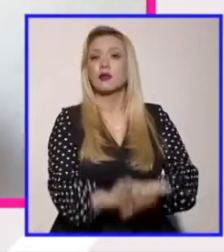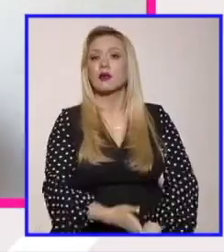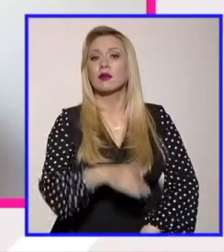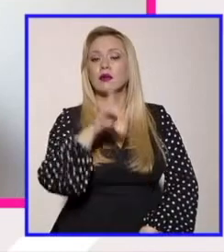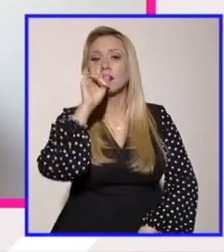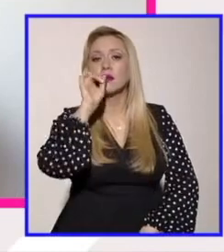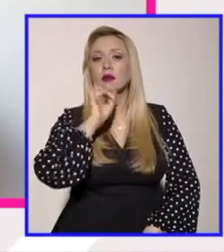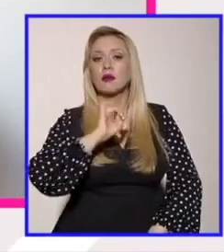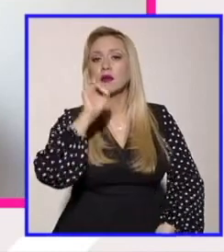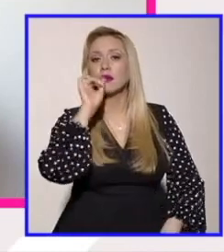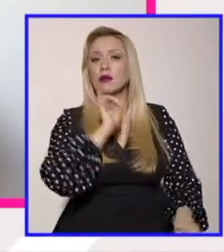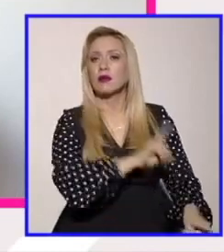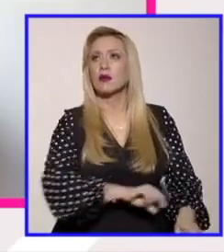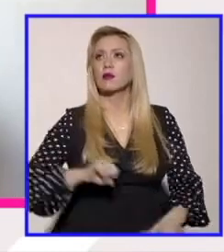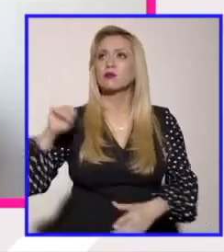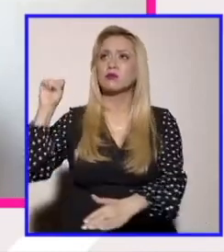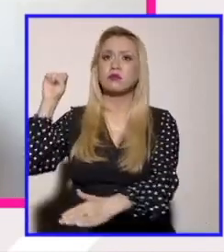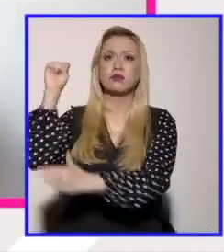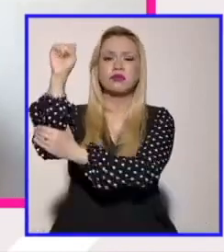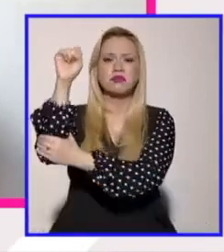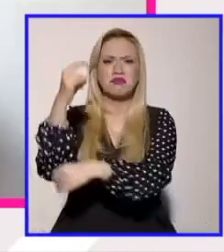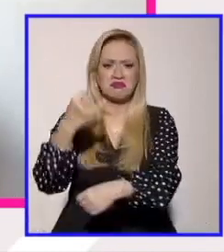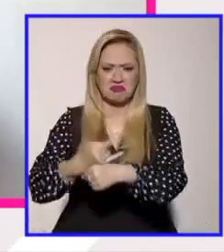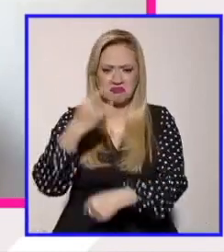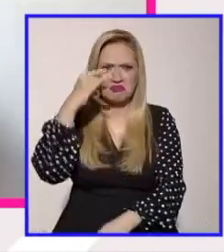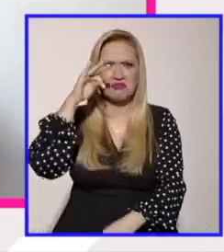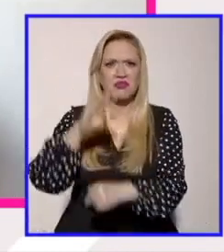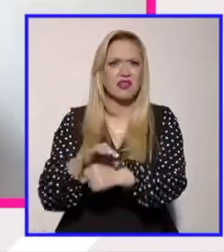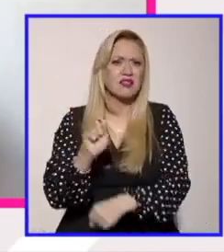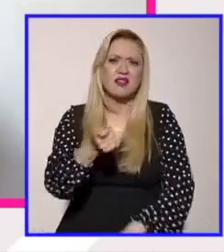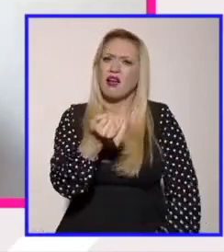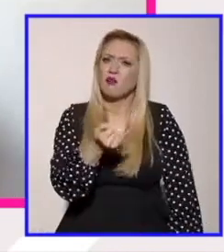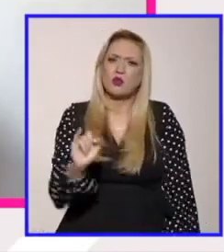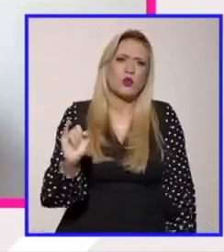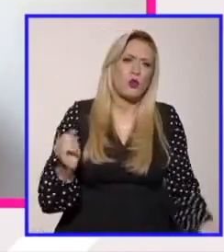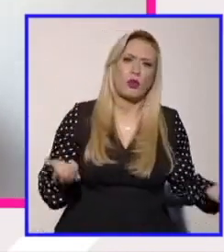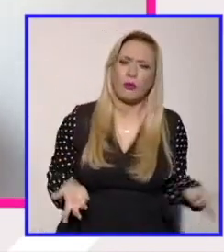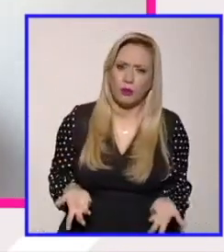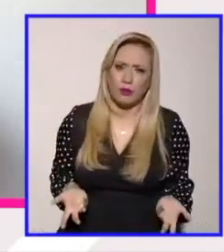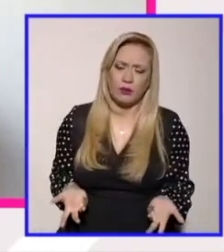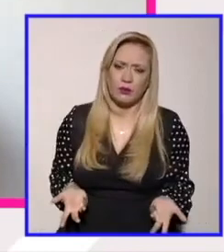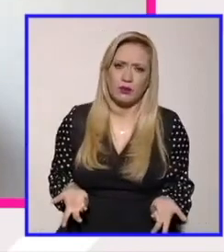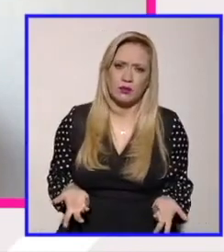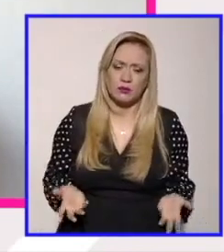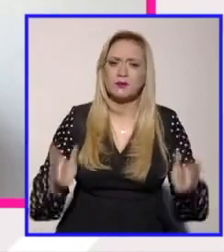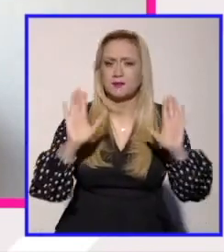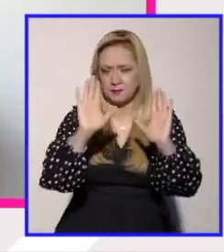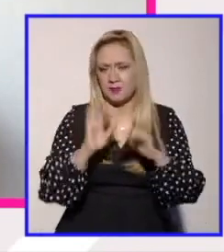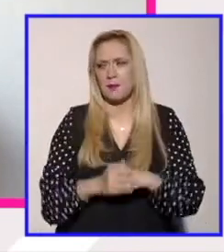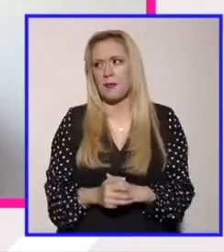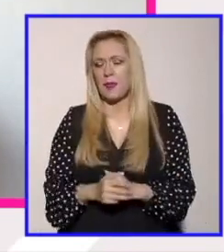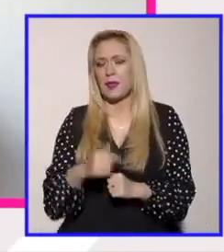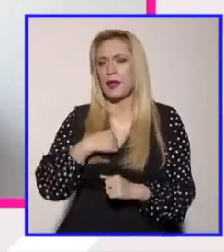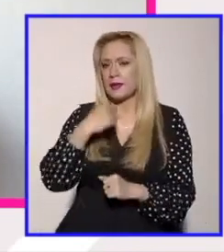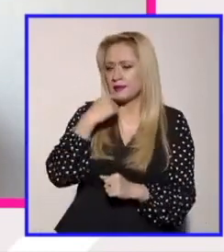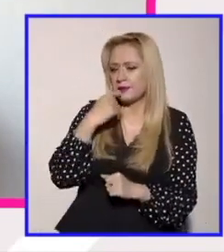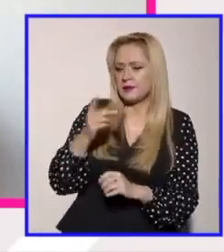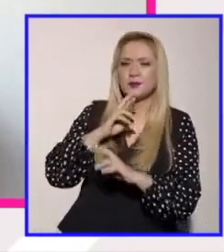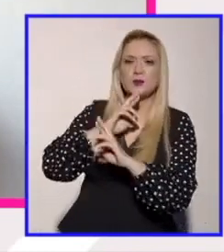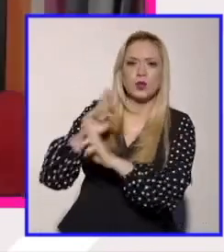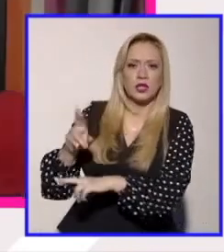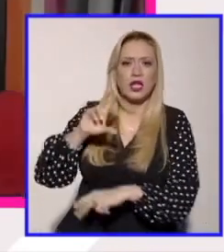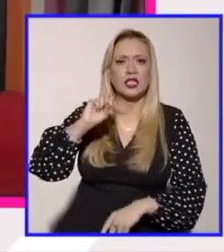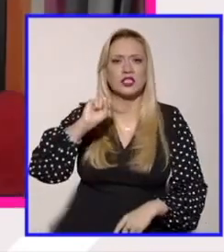el foco de su activismo de verdad que me parece de lo más absurdo que hay también quería contestar un poco a Shibon porque tienes